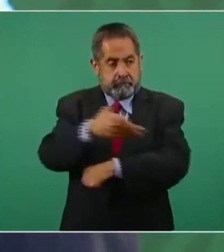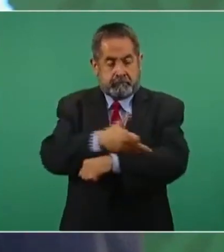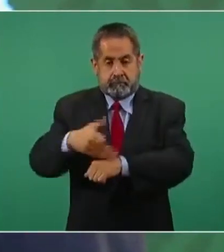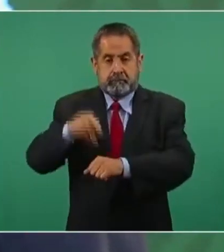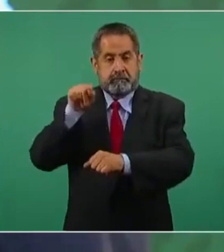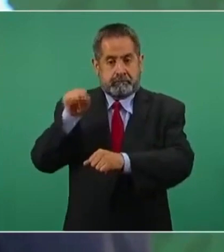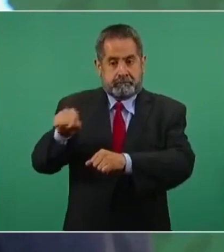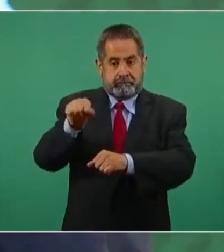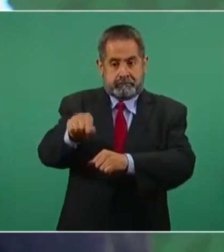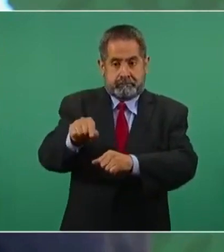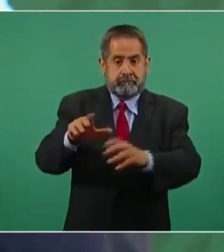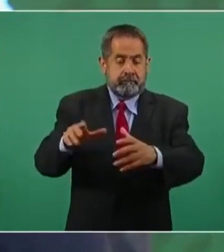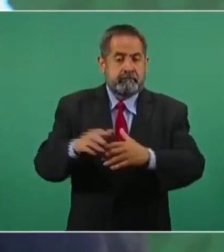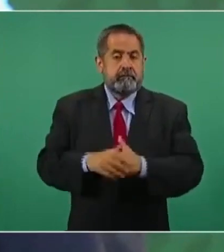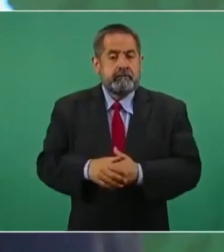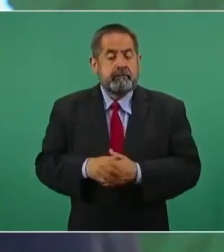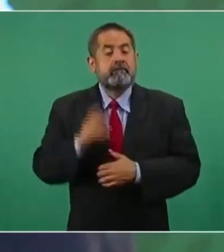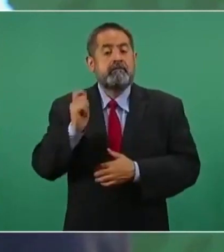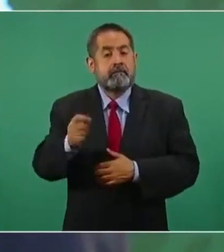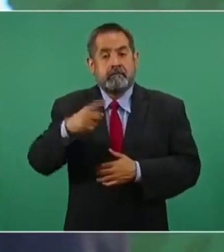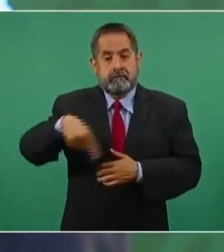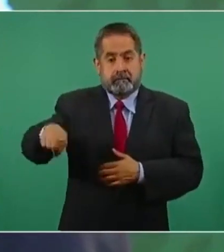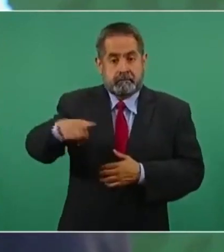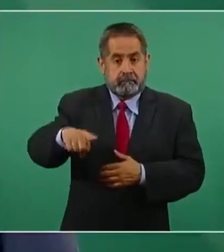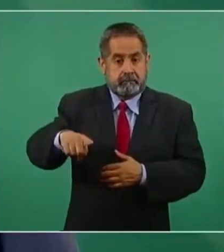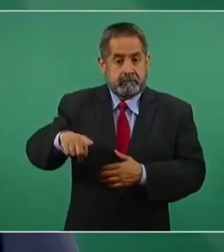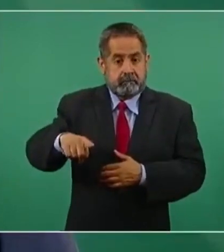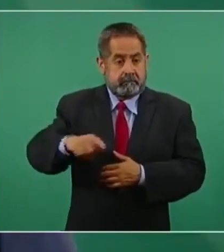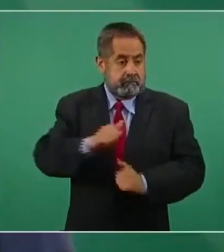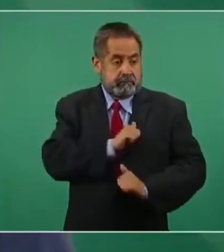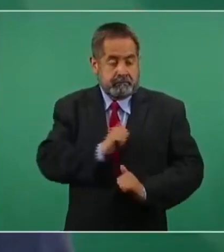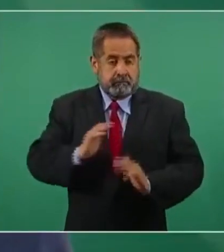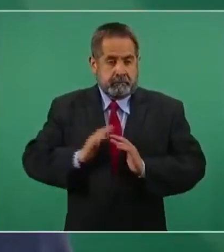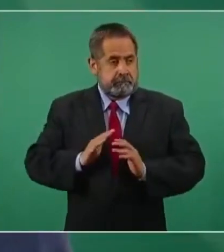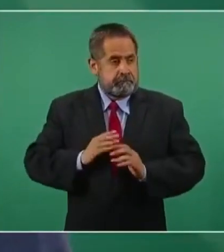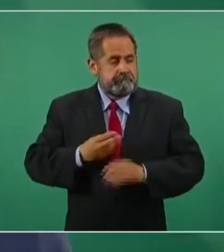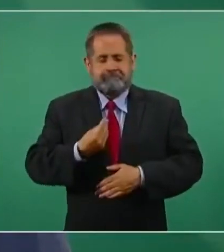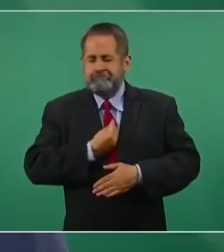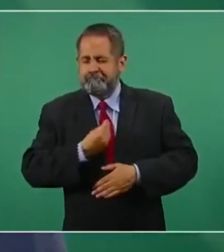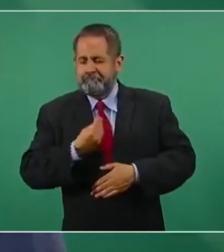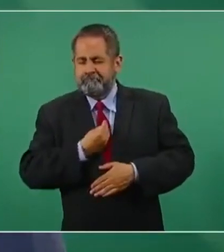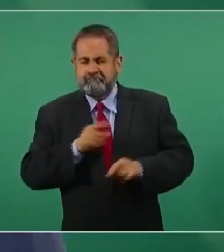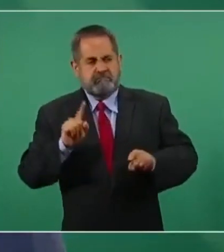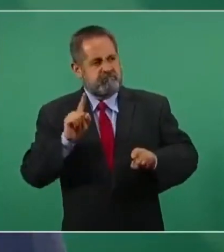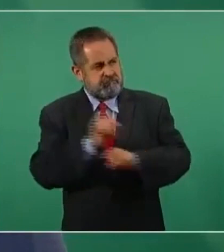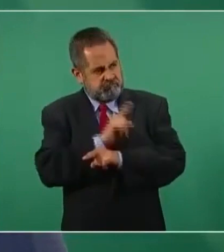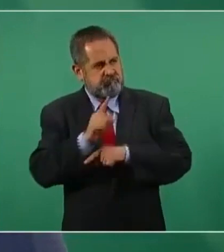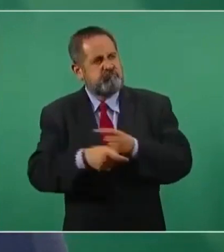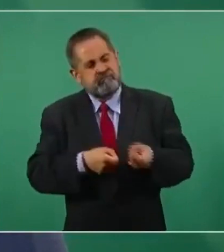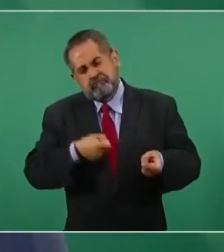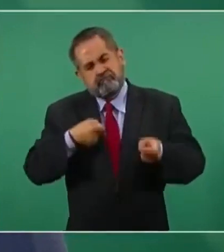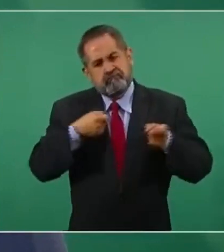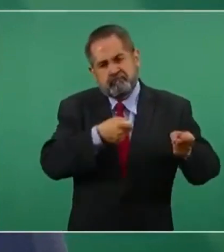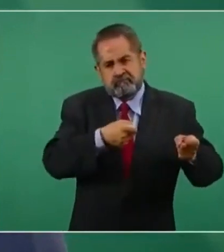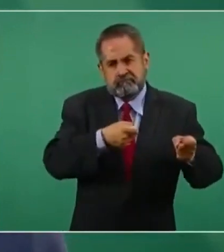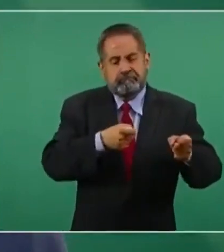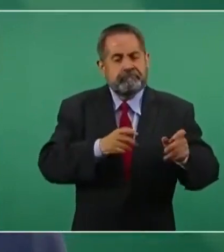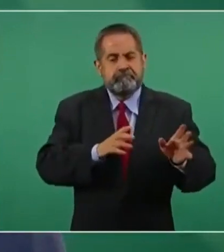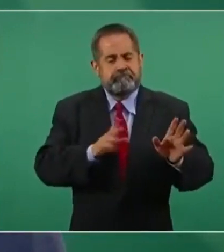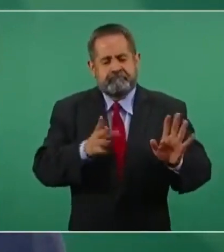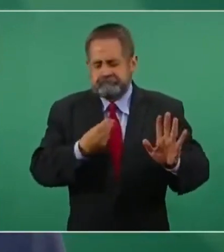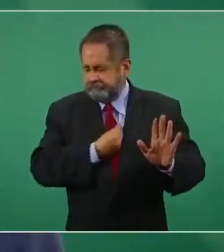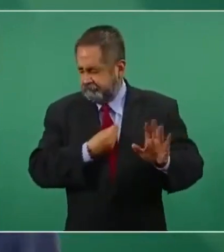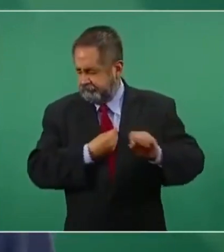Y la actitud del Ejército y de la Marina es la